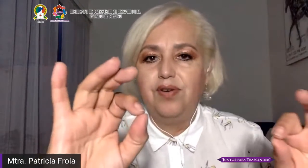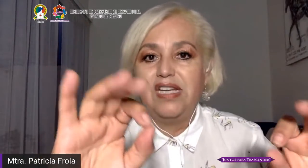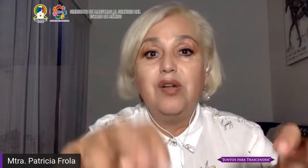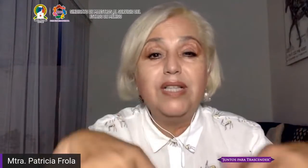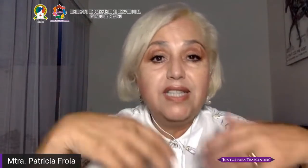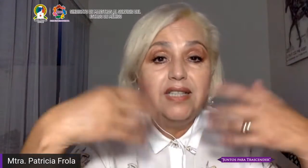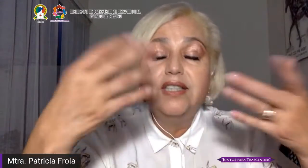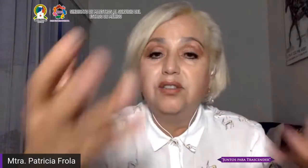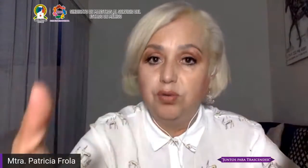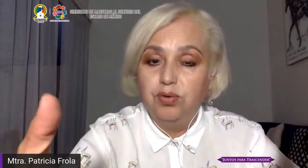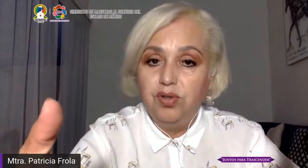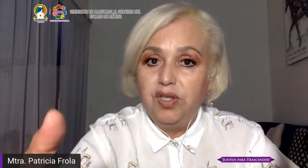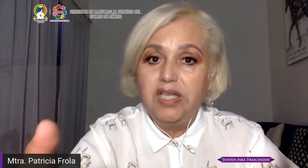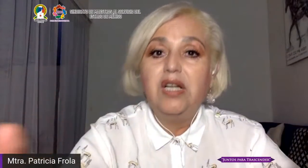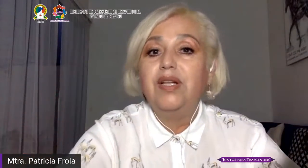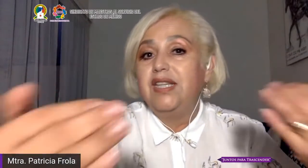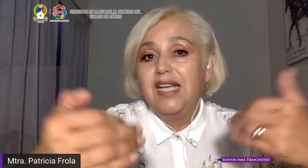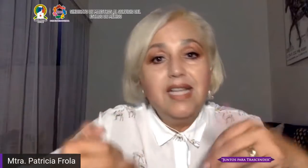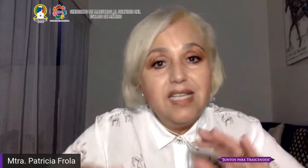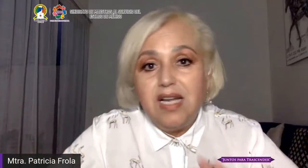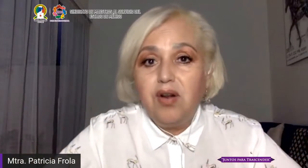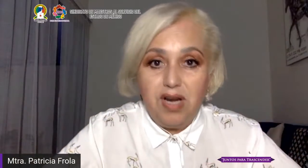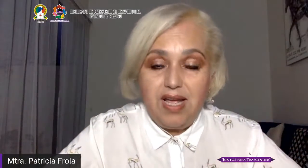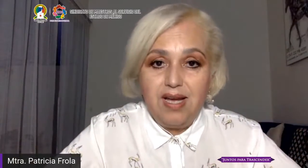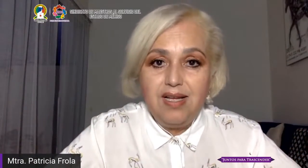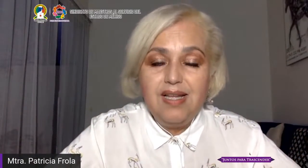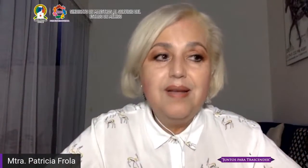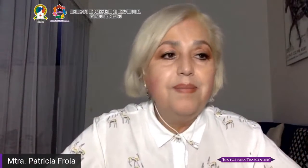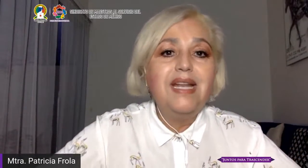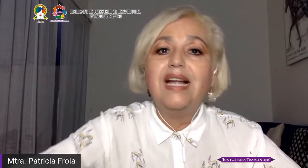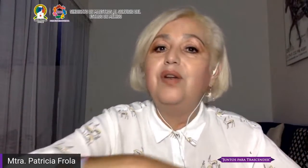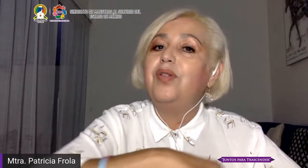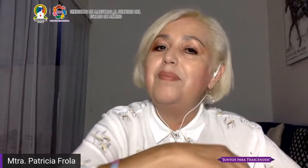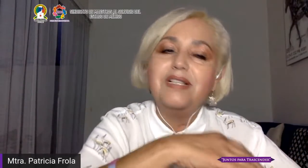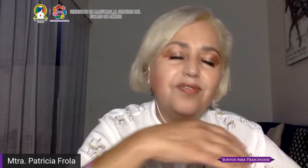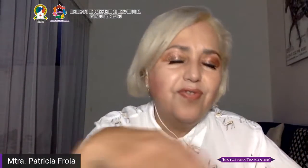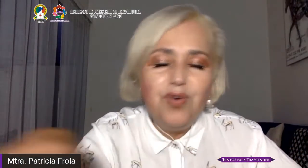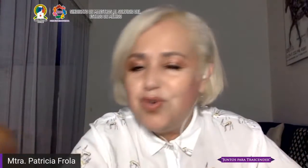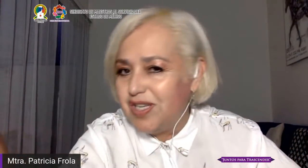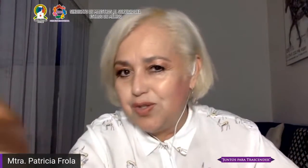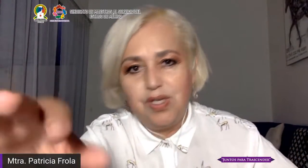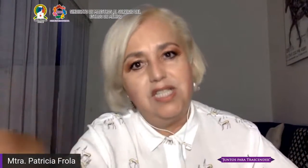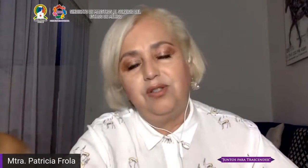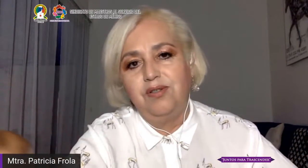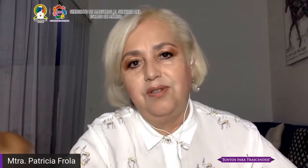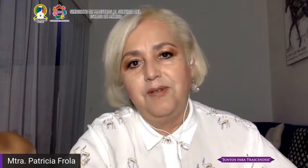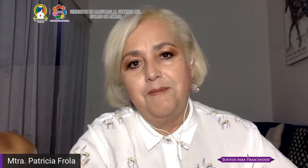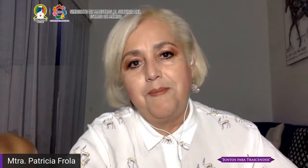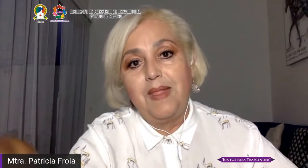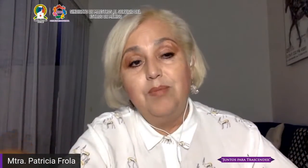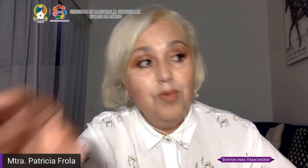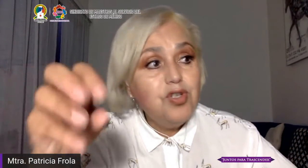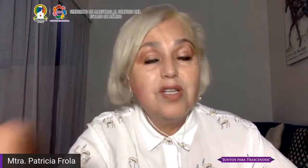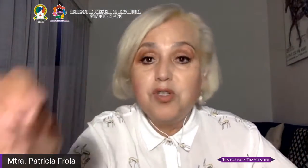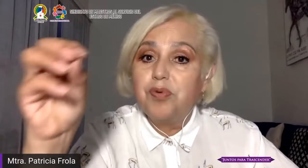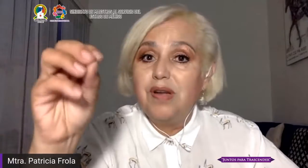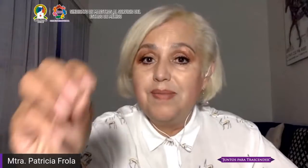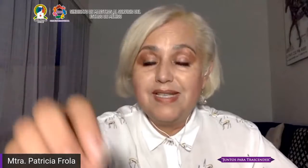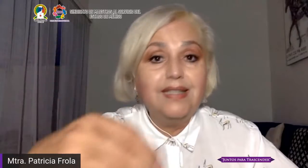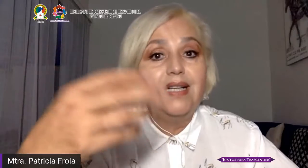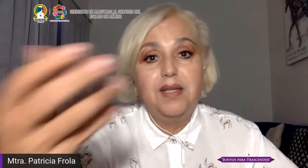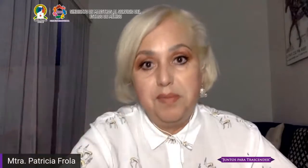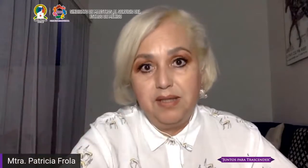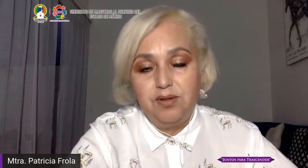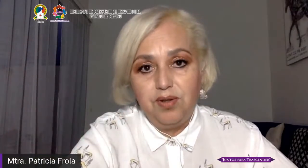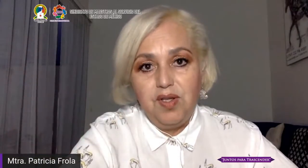queda claro y lo entiendes tú y lo entiende quien lo lea mira lo demás fluye solito mucho de los